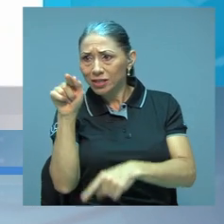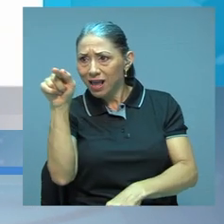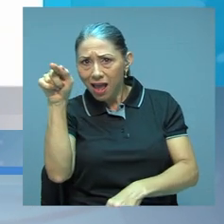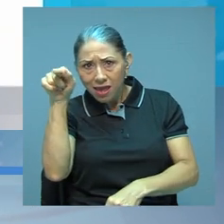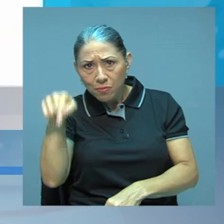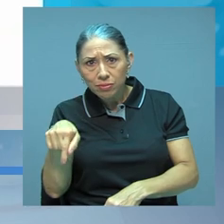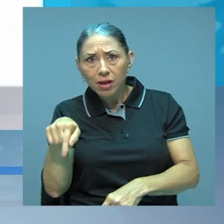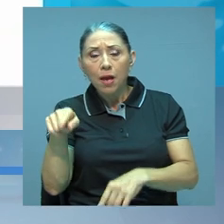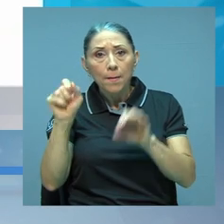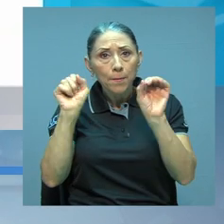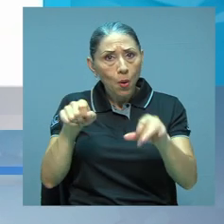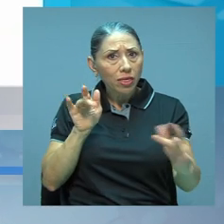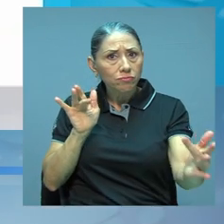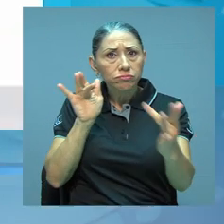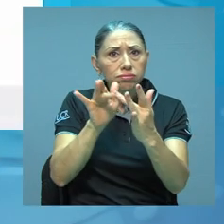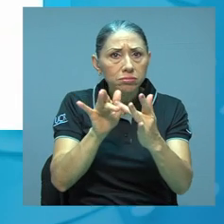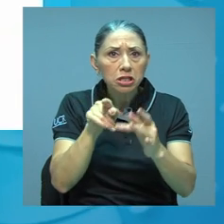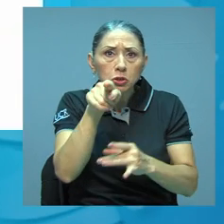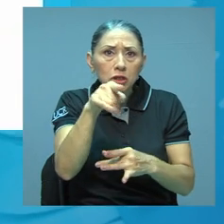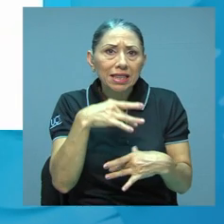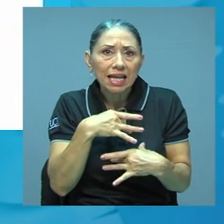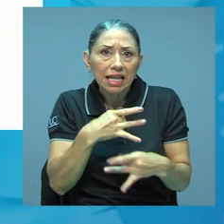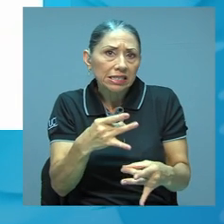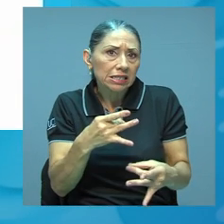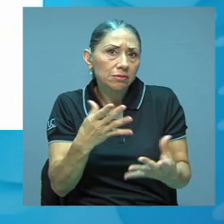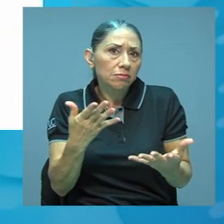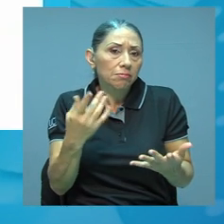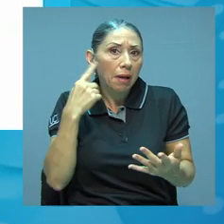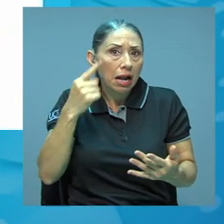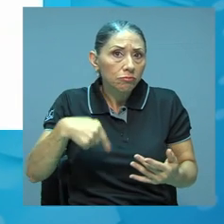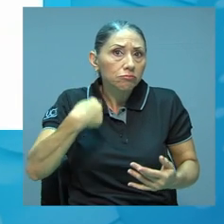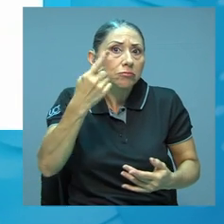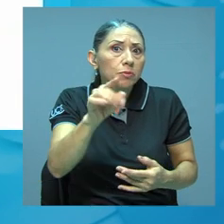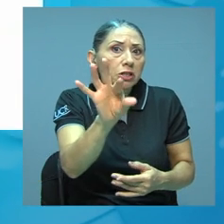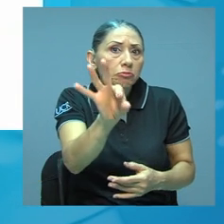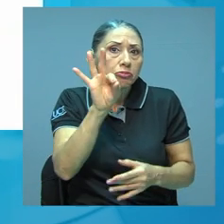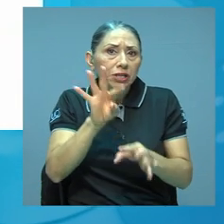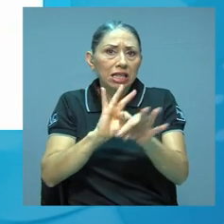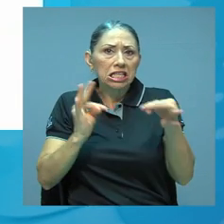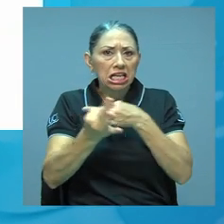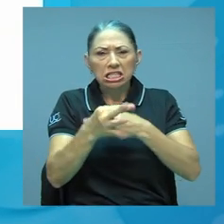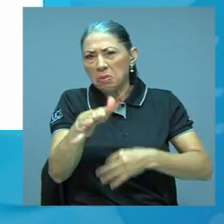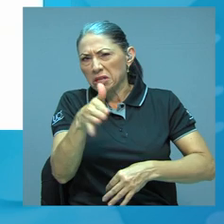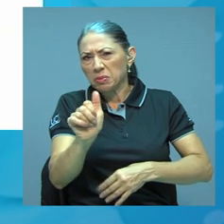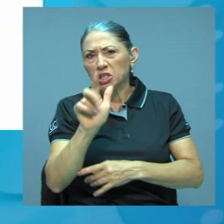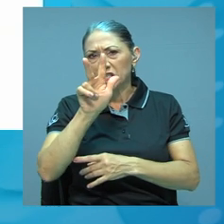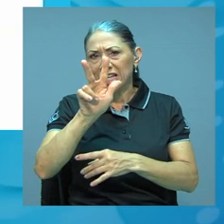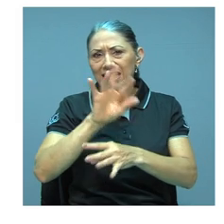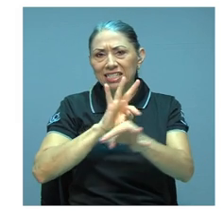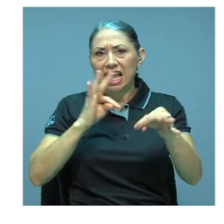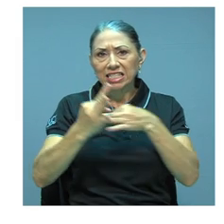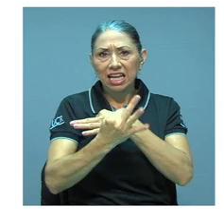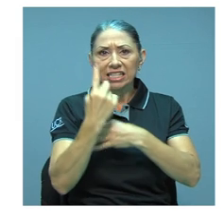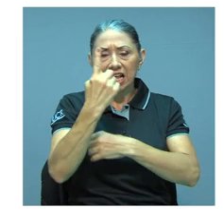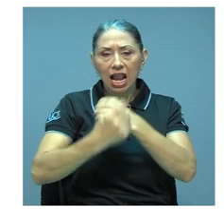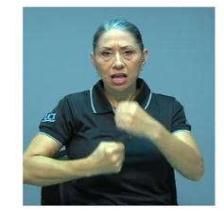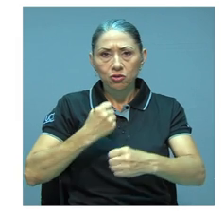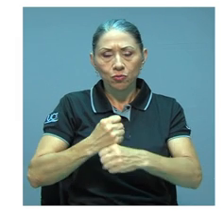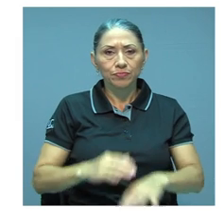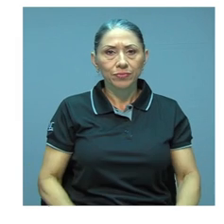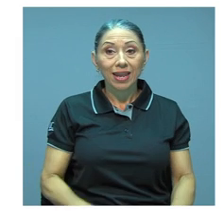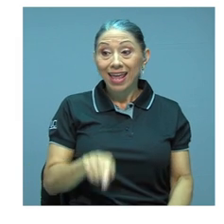incorporar, si son personas que tienen interés como de ser convocadas a los próximos talleres. Hacemos aproximadamente unos tres talleres por año.